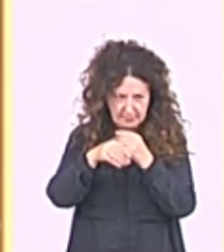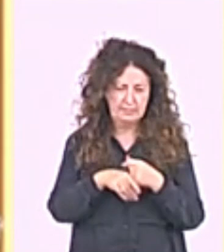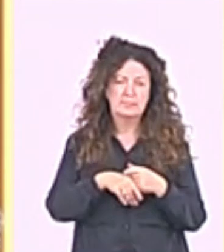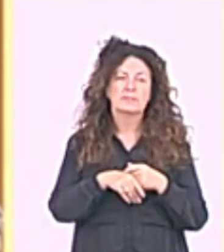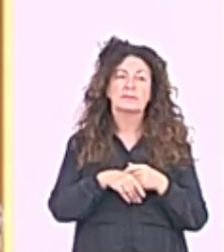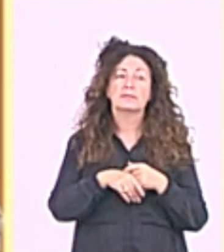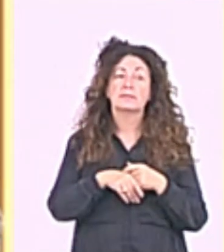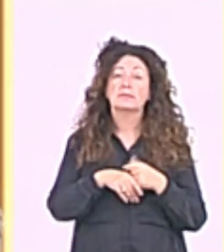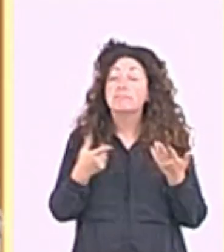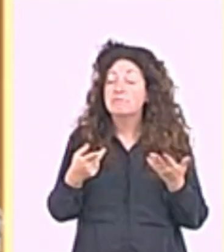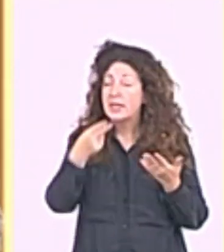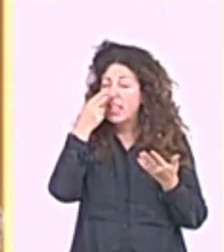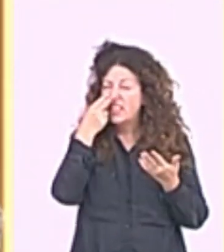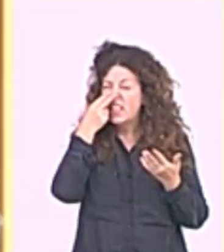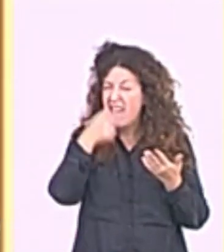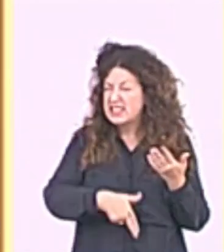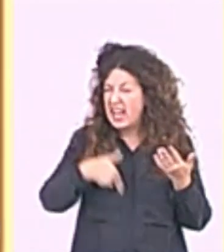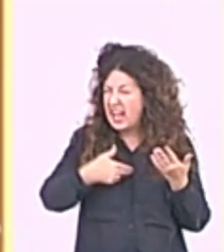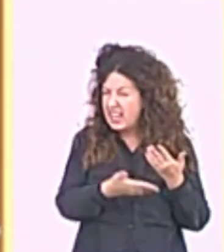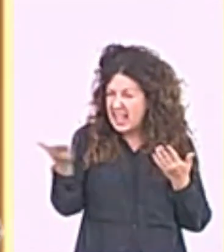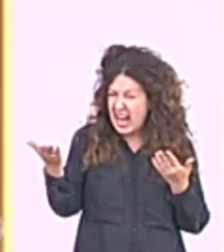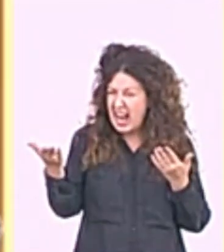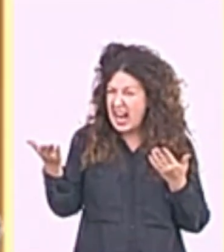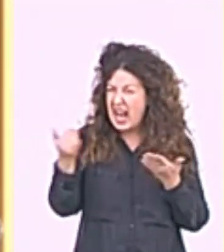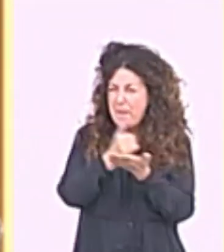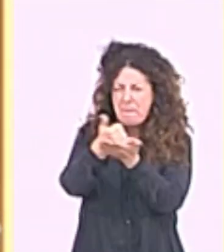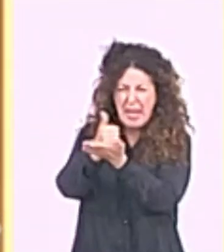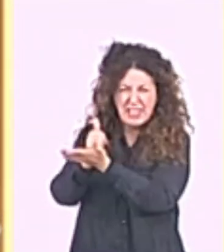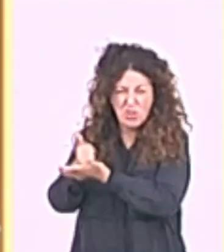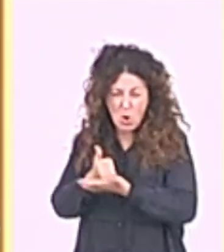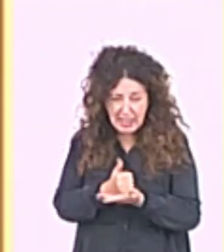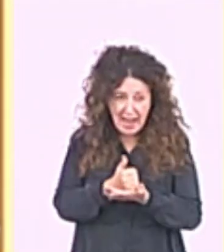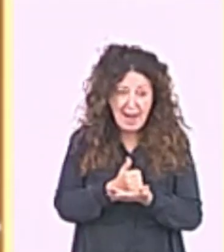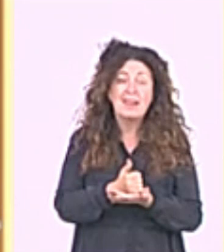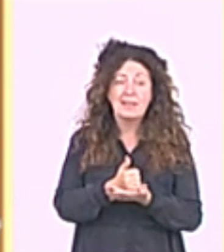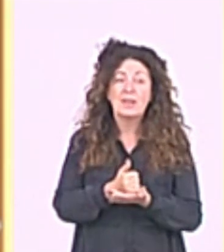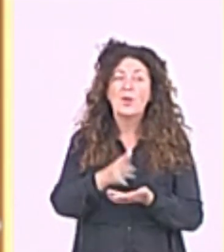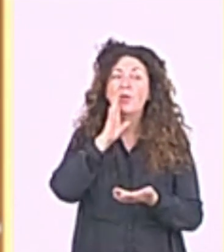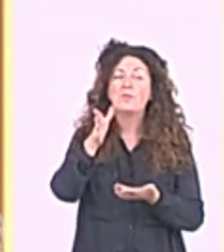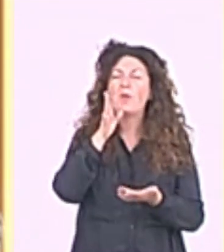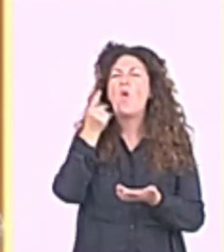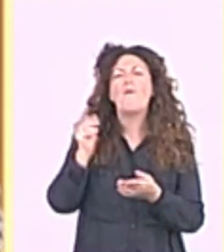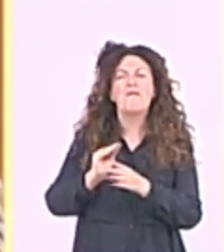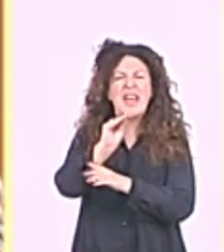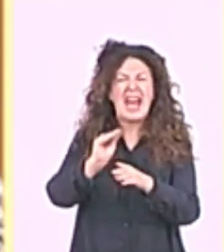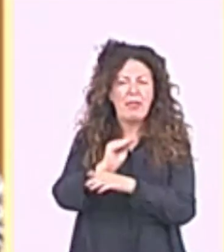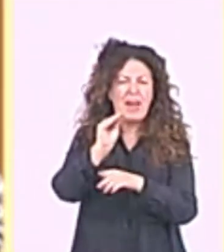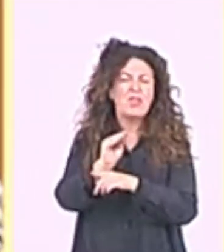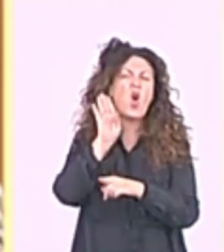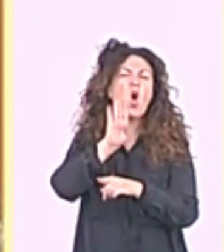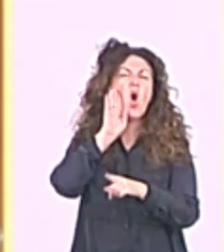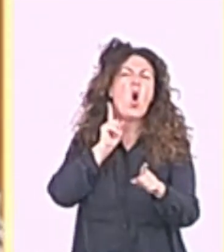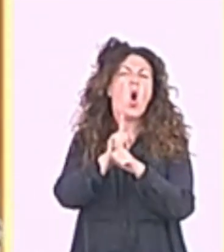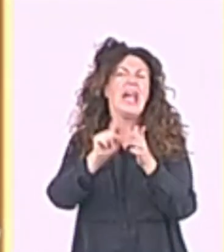Pisotear el interés general es ser condenado por financiación ilegal de partido, como le pasó